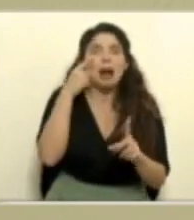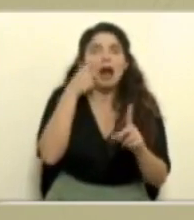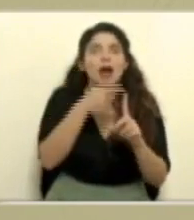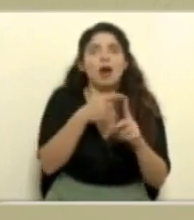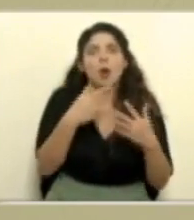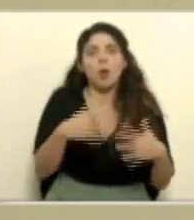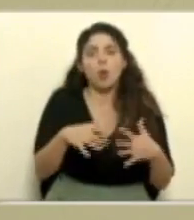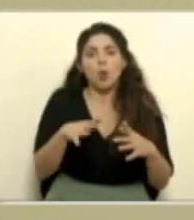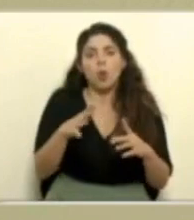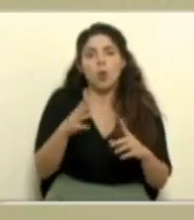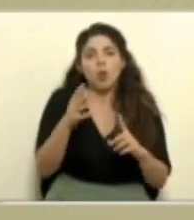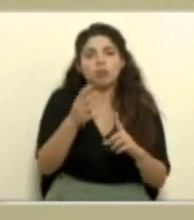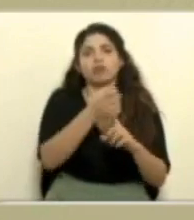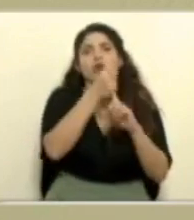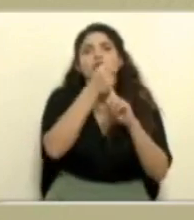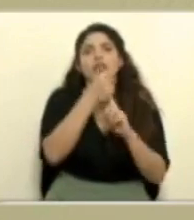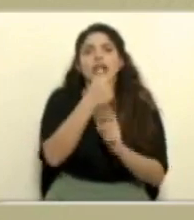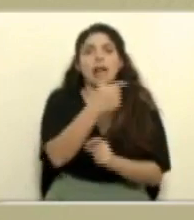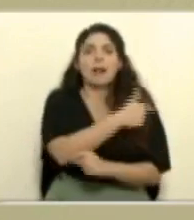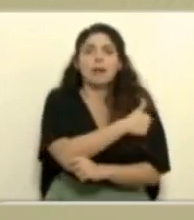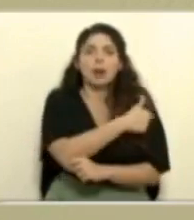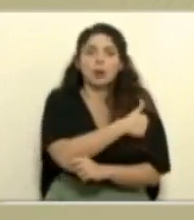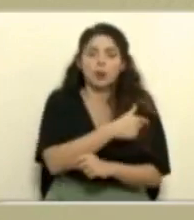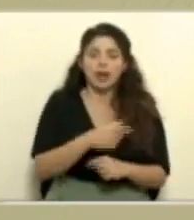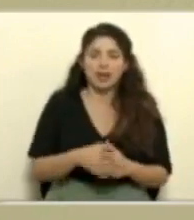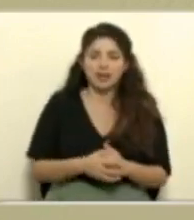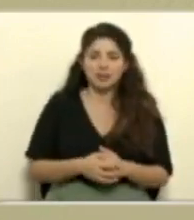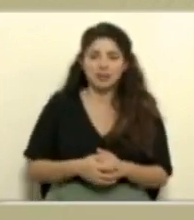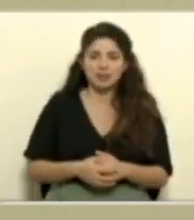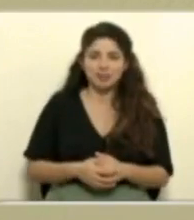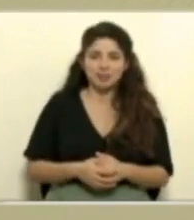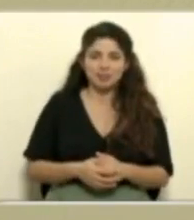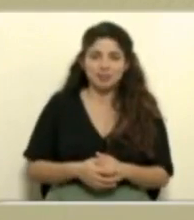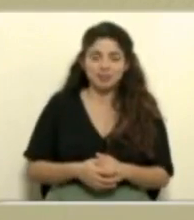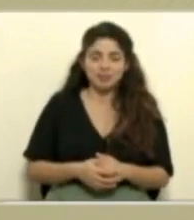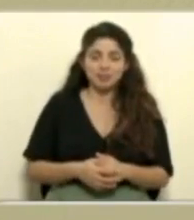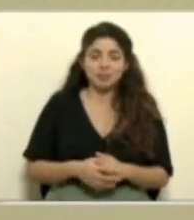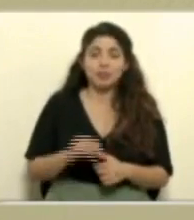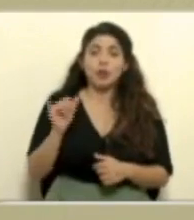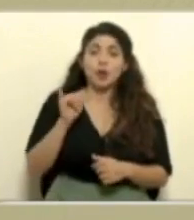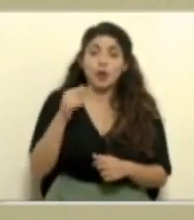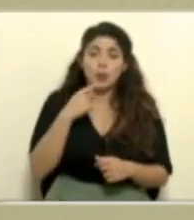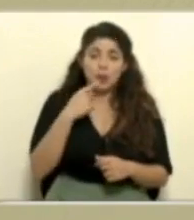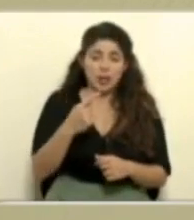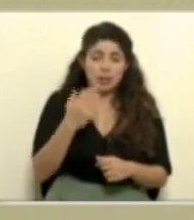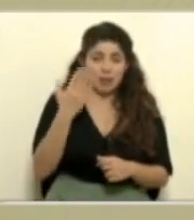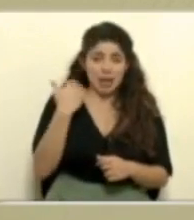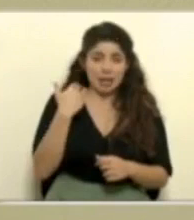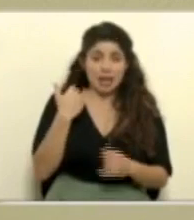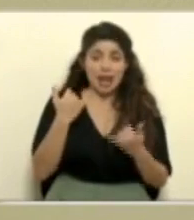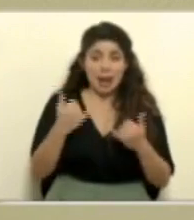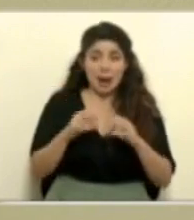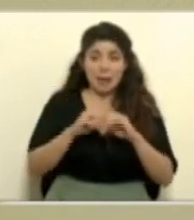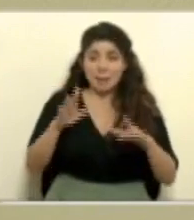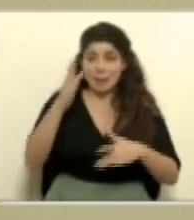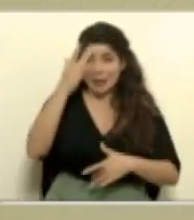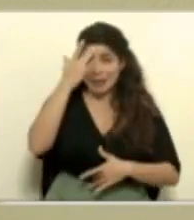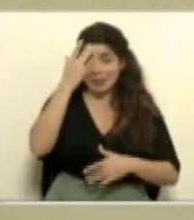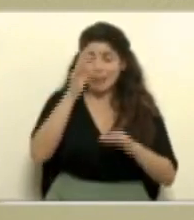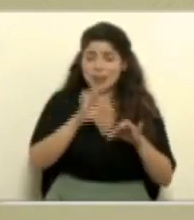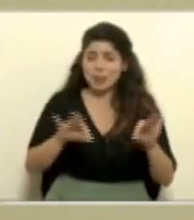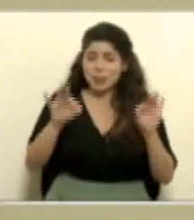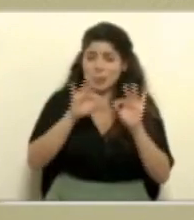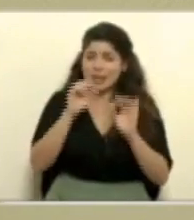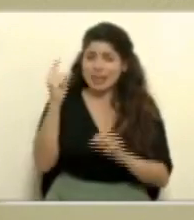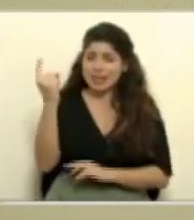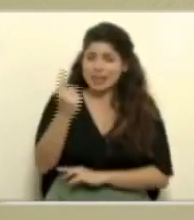como lo es la aplicación de la vacuna y lo del timo en medio de los timos en medio de la pandemia y pues es importante